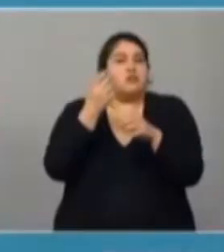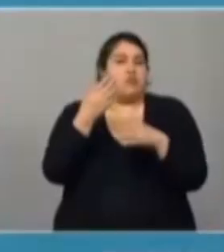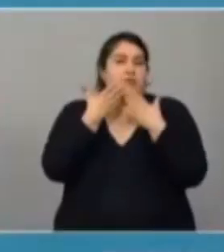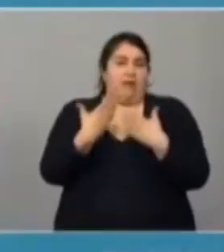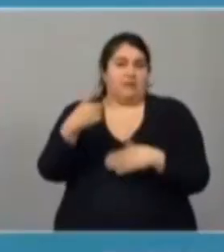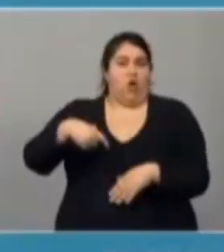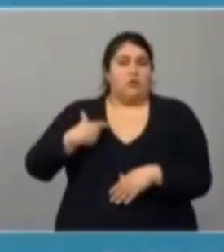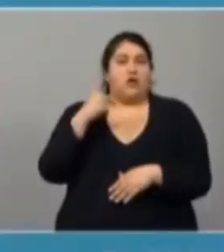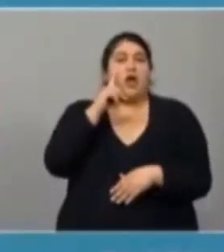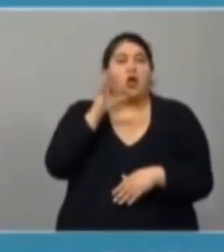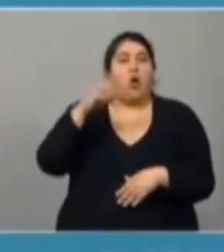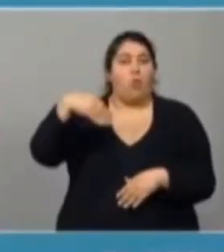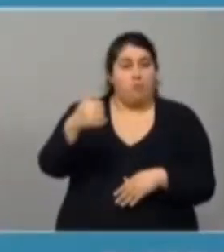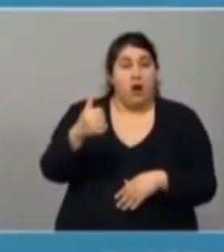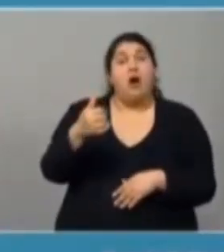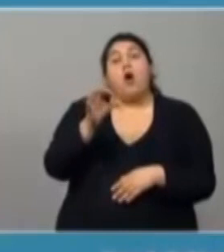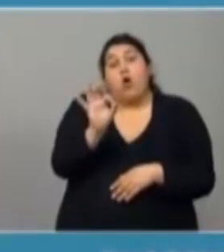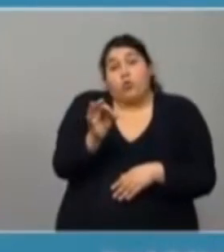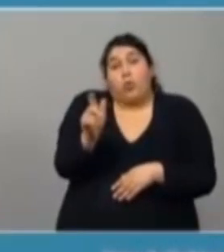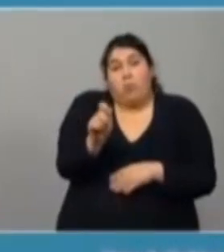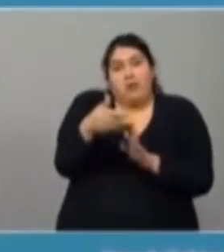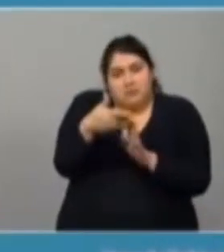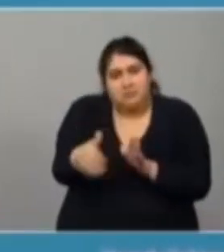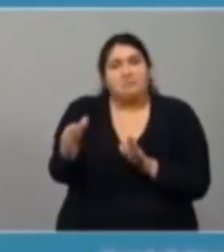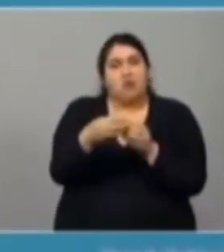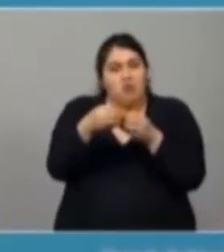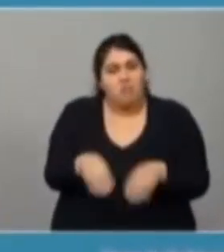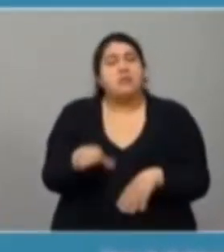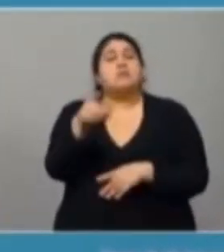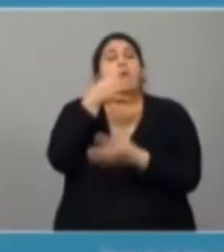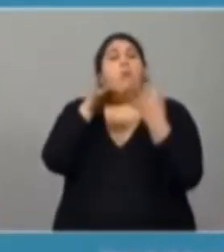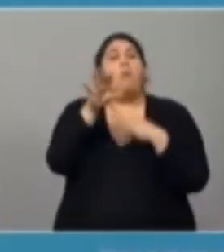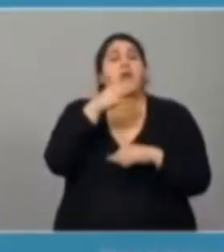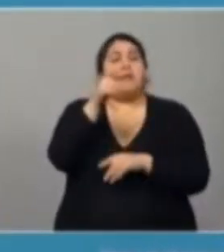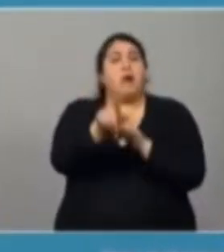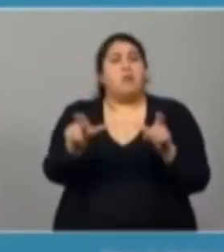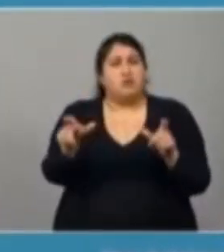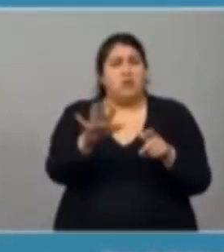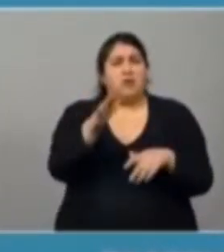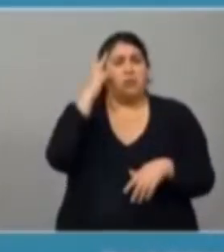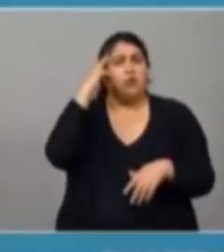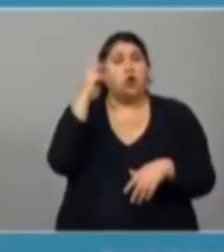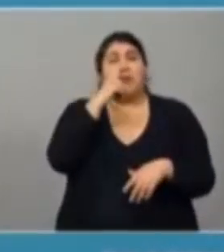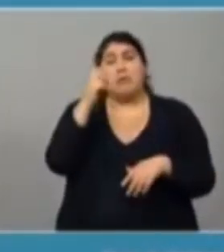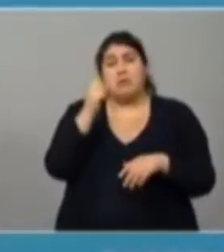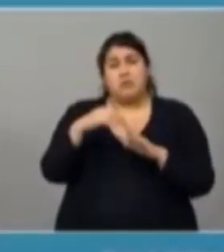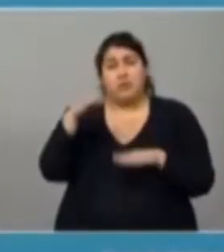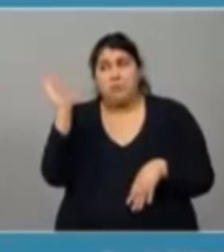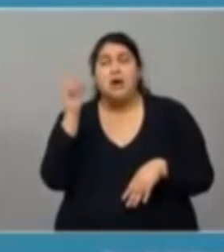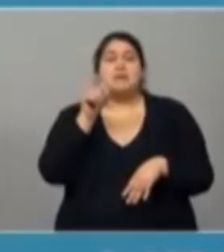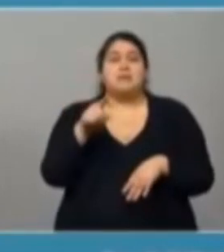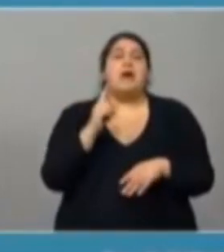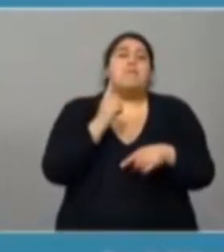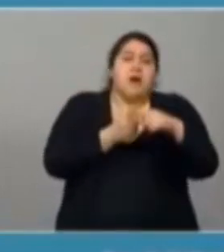Esto también va a comenzar en octubre. Reduce el precio. Hoy la vacuna tiene un precio de venta al público un poco arriba de los 90.000 pesos, más la aplicación.